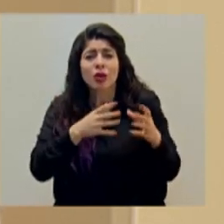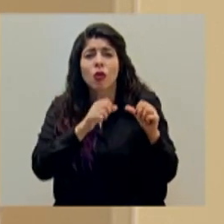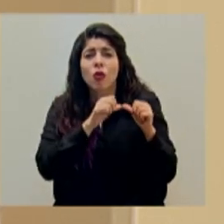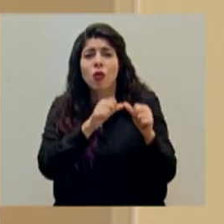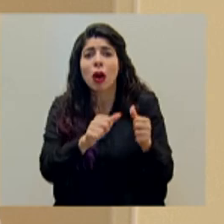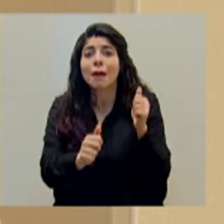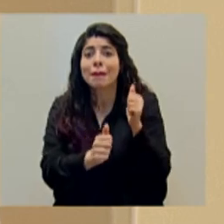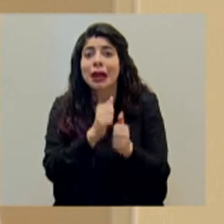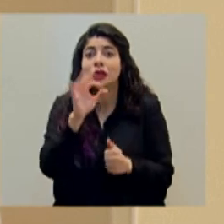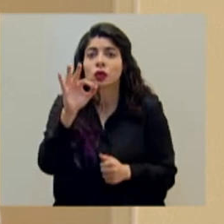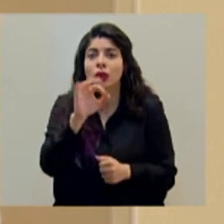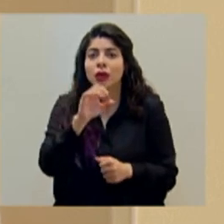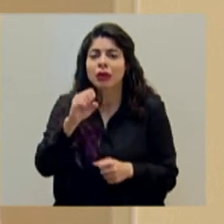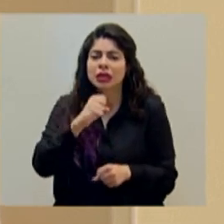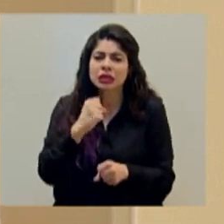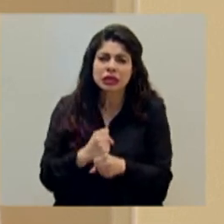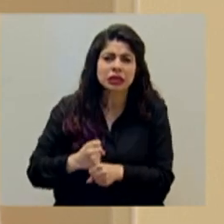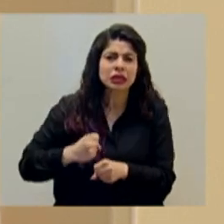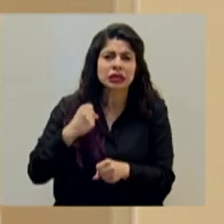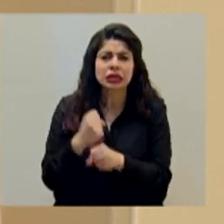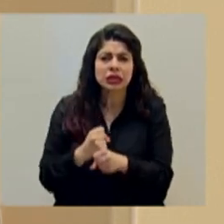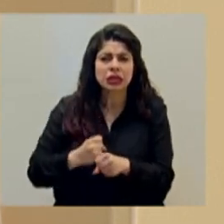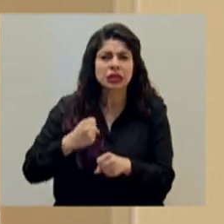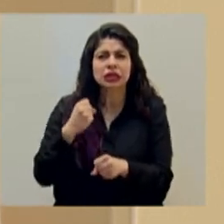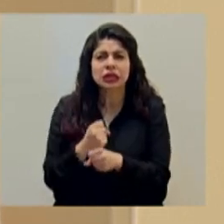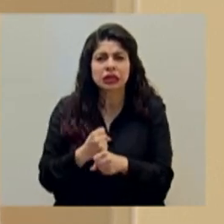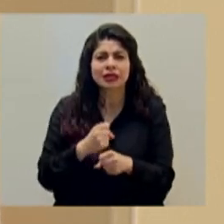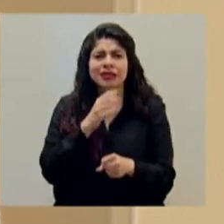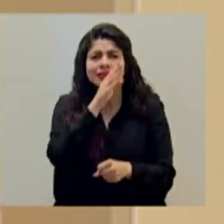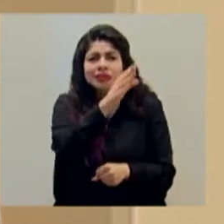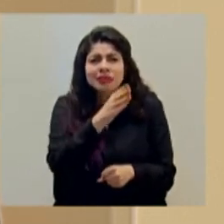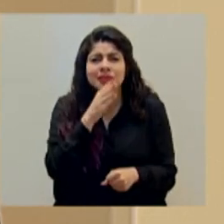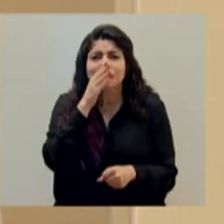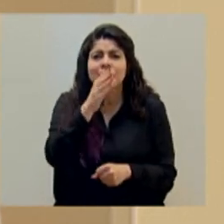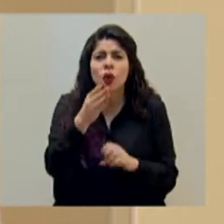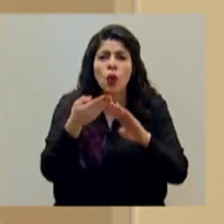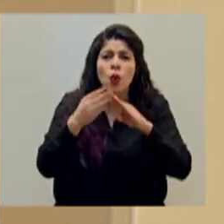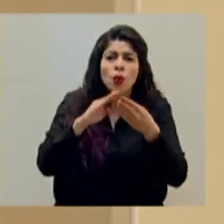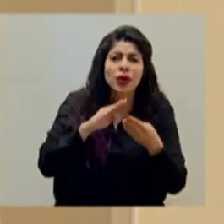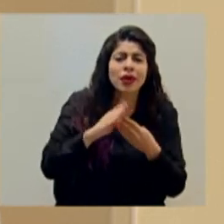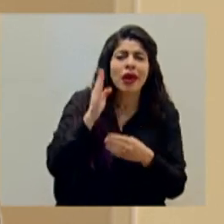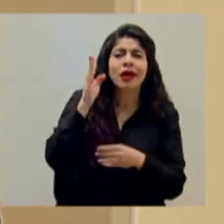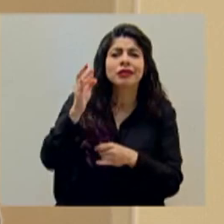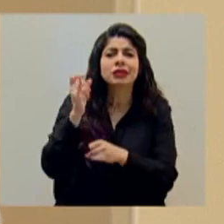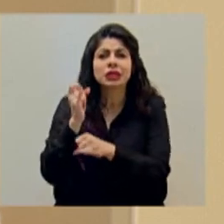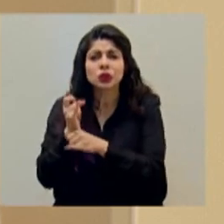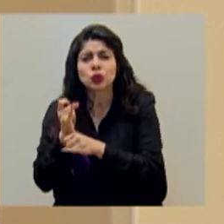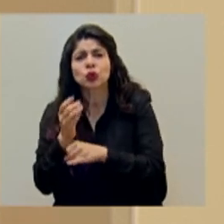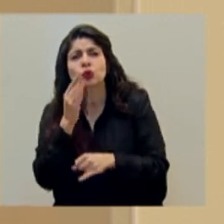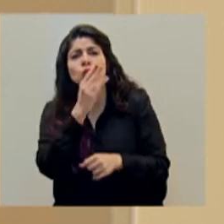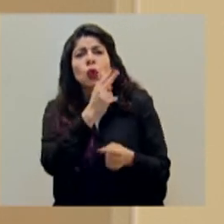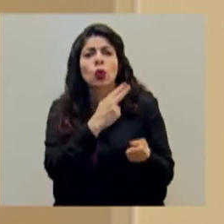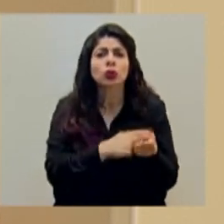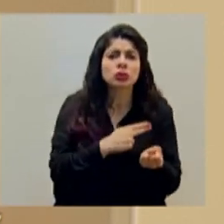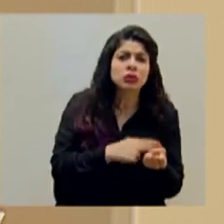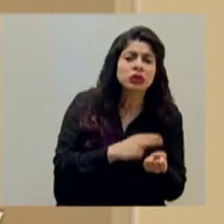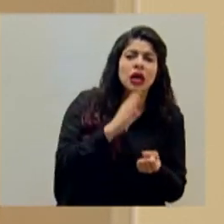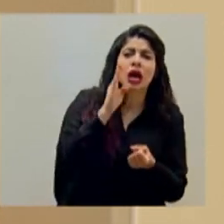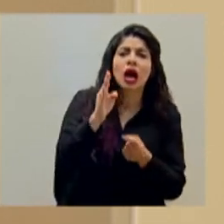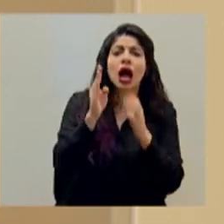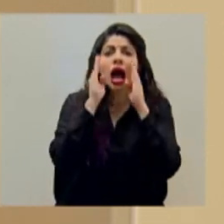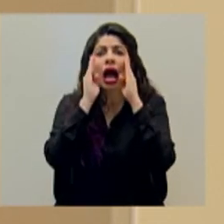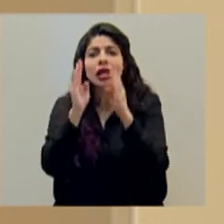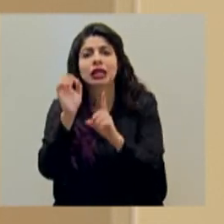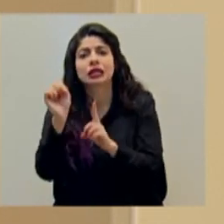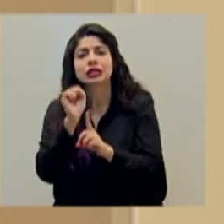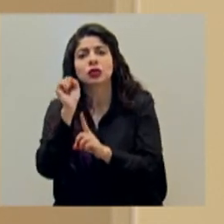de nueve meses trabajando en las comunidades, en las instituciones, en los hospitales, en la atención directa de